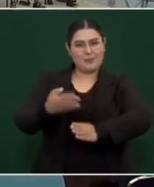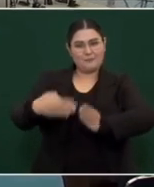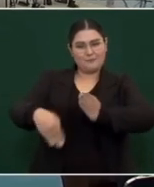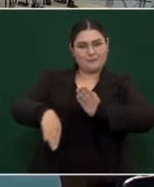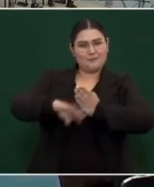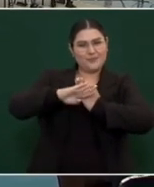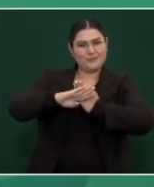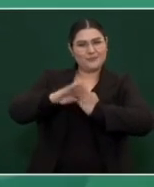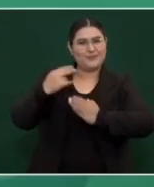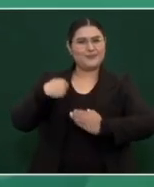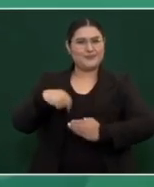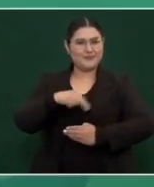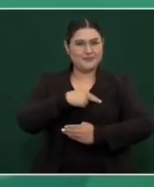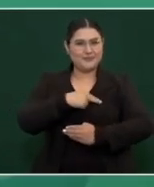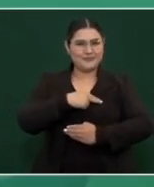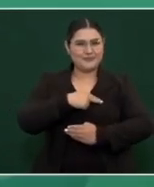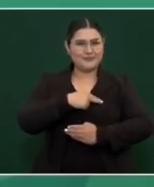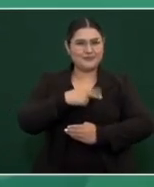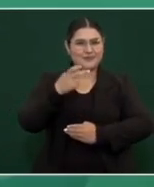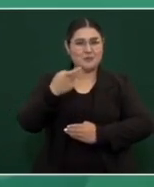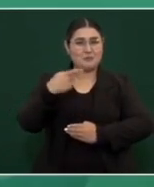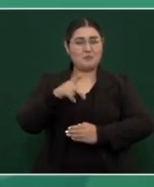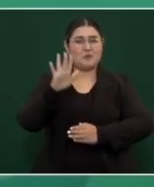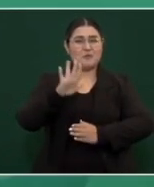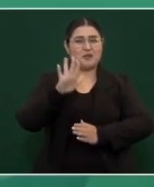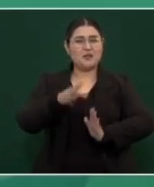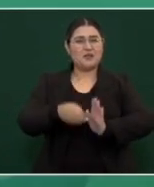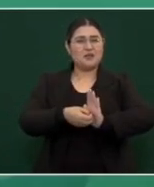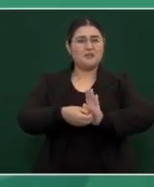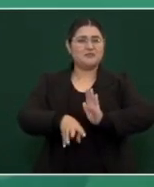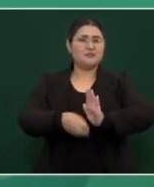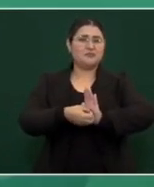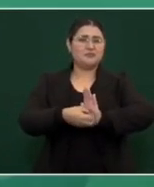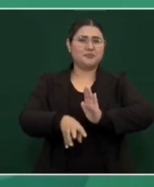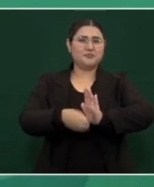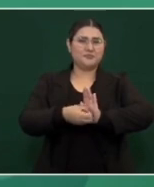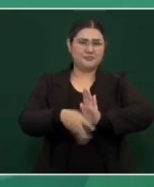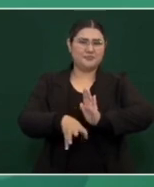demás es la excusa, es el pretexto.